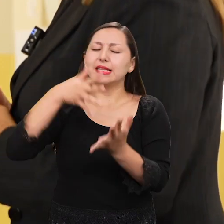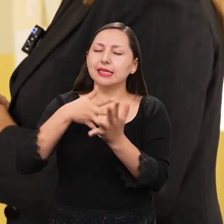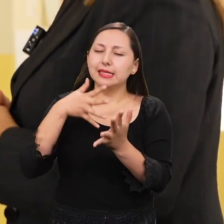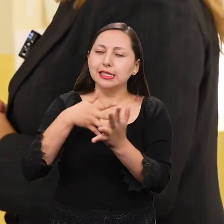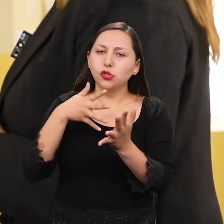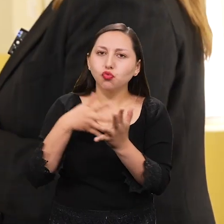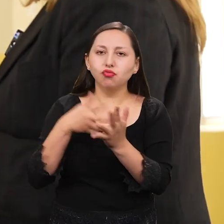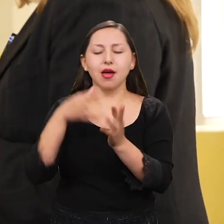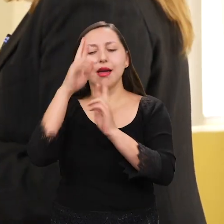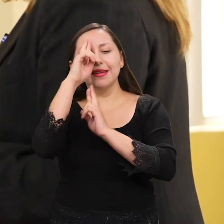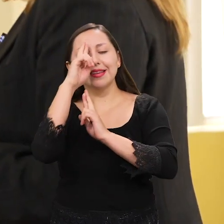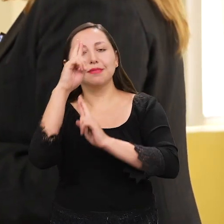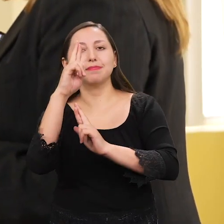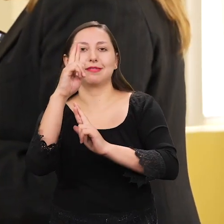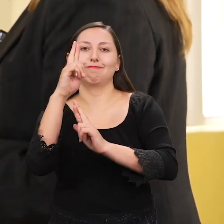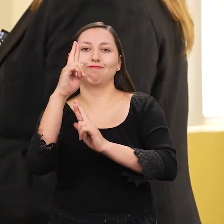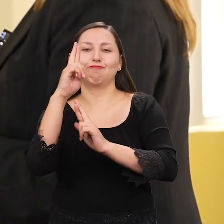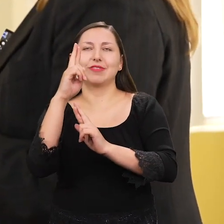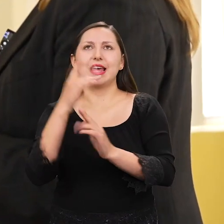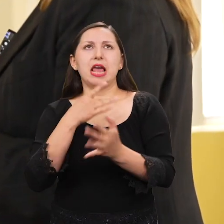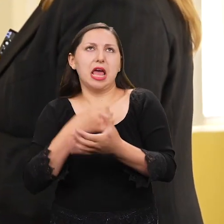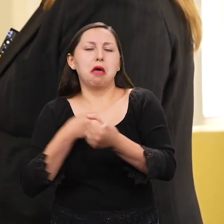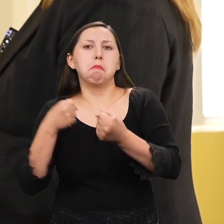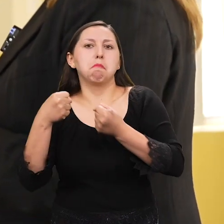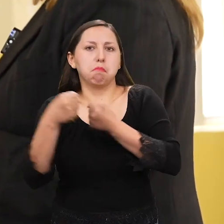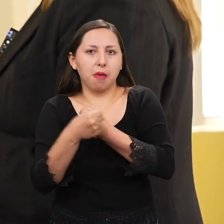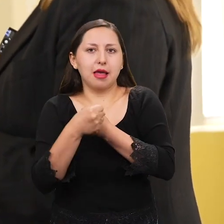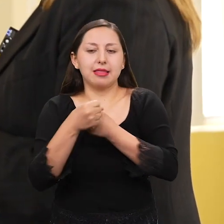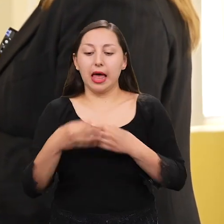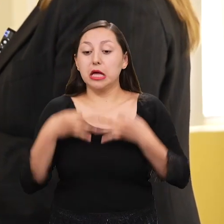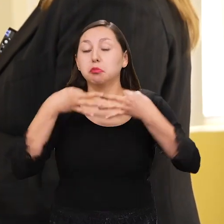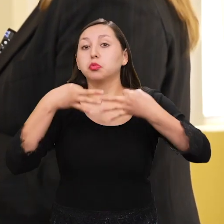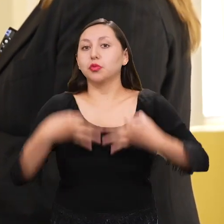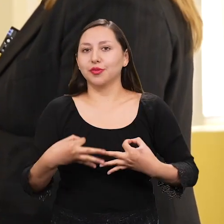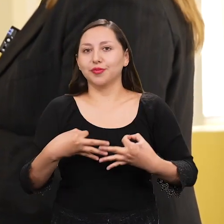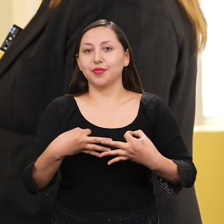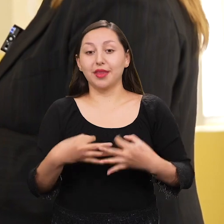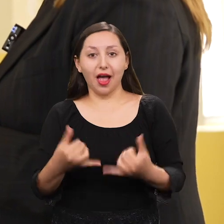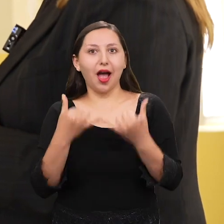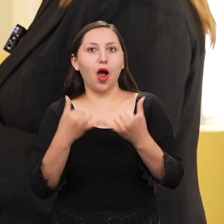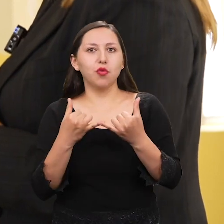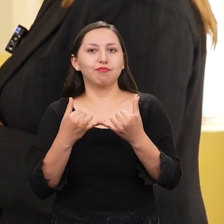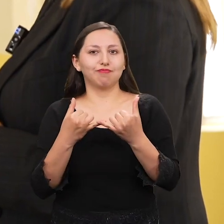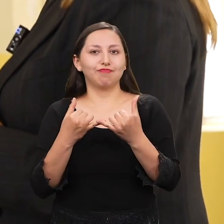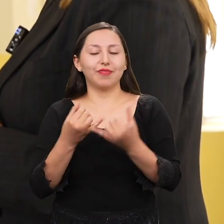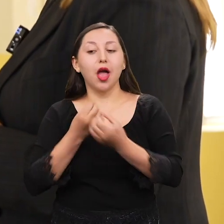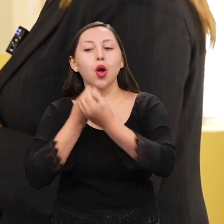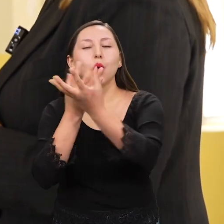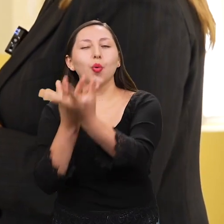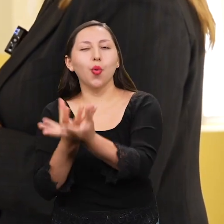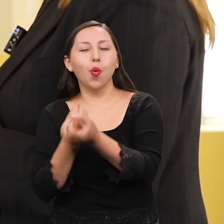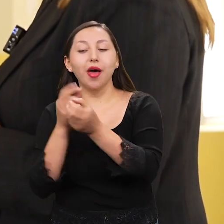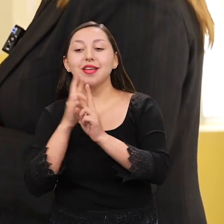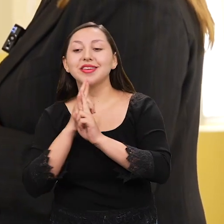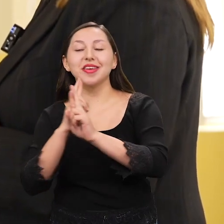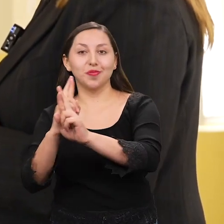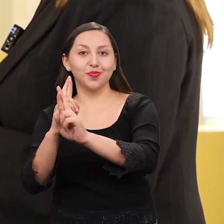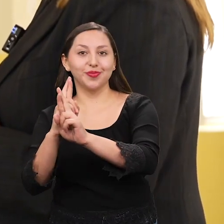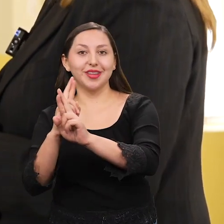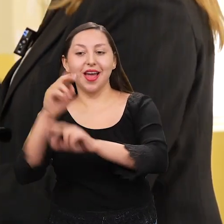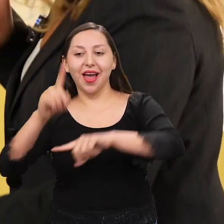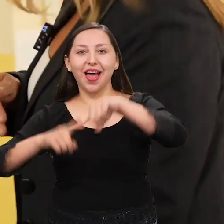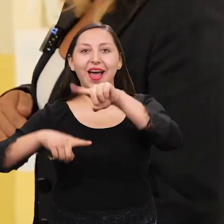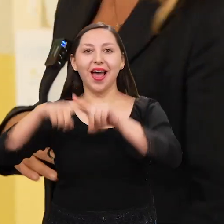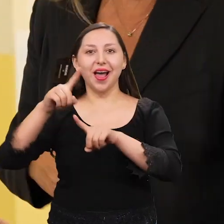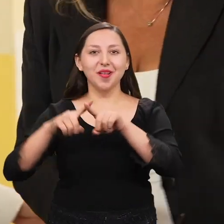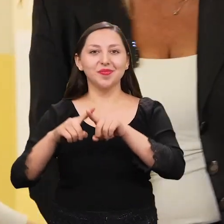respetuosos. Ya le quiero contar esto a mi amigo. Así que ojalá se anime a aprender lengua de señas conmigo porque yo también quiero.